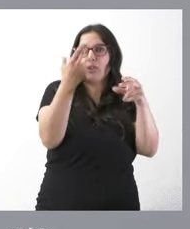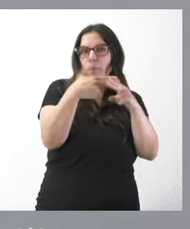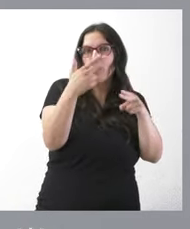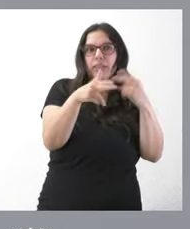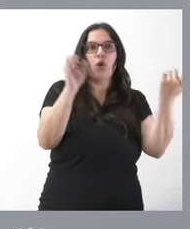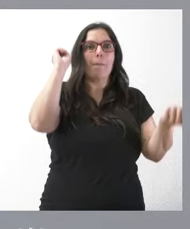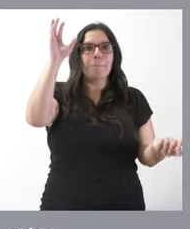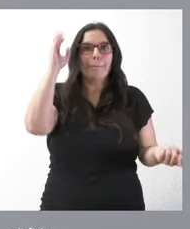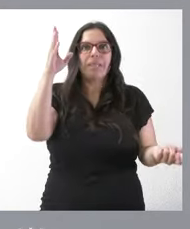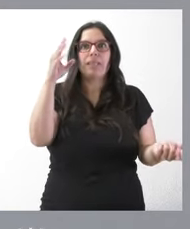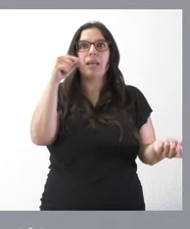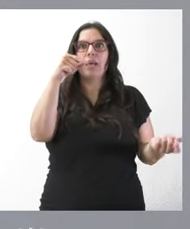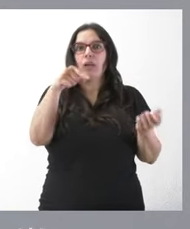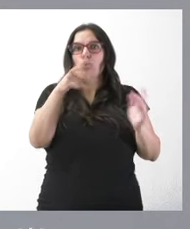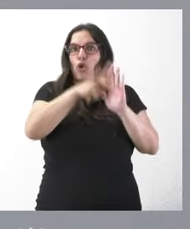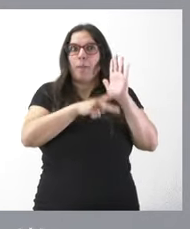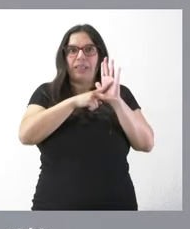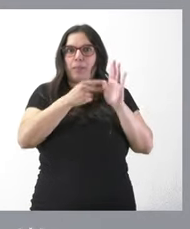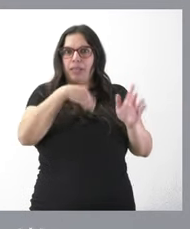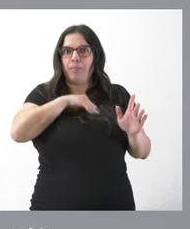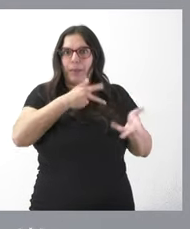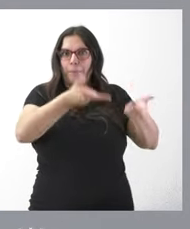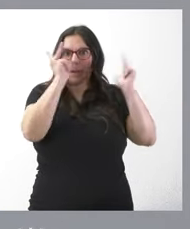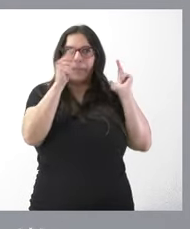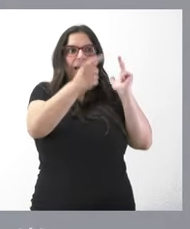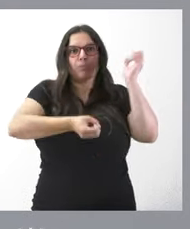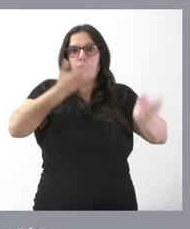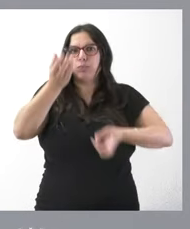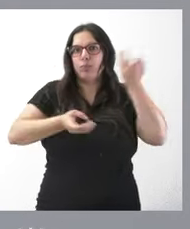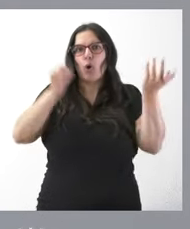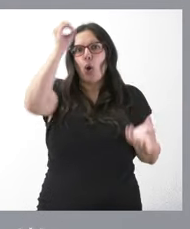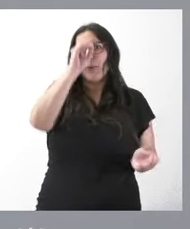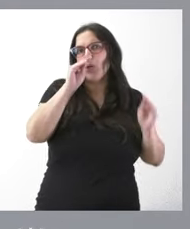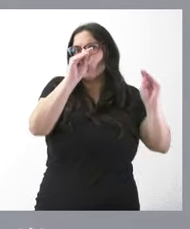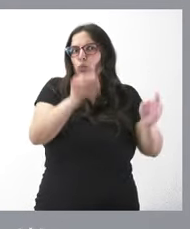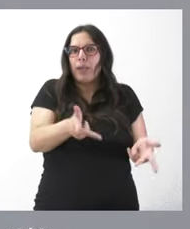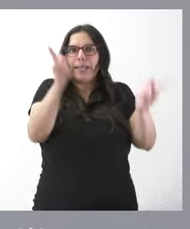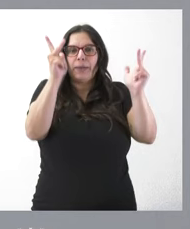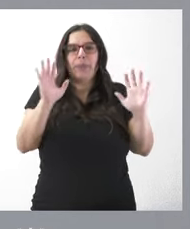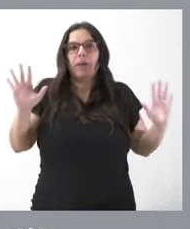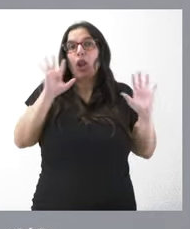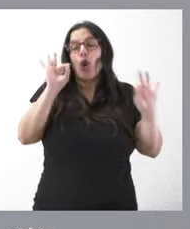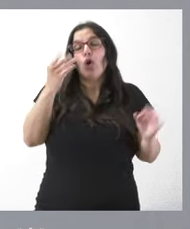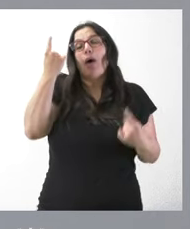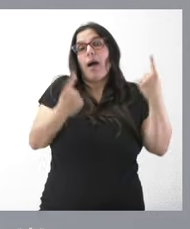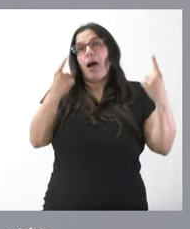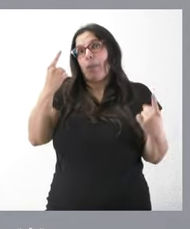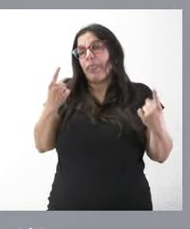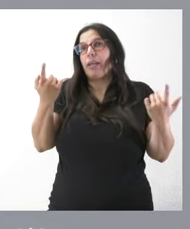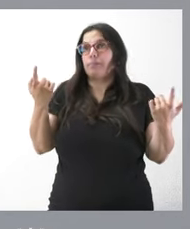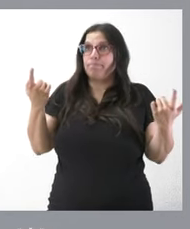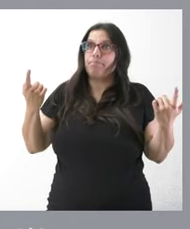mítines eso está previsto dentro de la normativa española y pueden manifestar sus opiniones en libertad y por supuesto que a veces no siempre